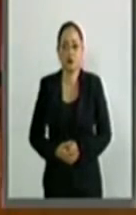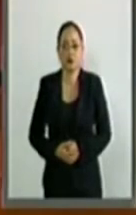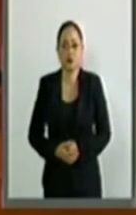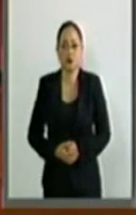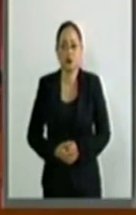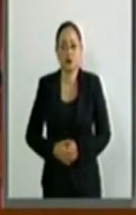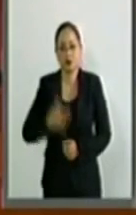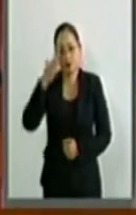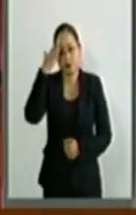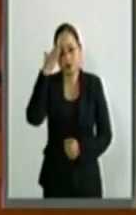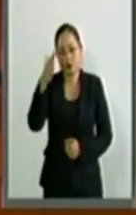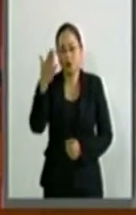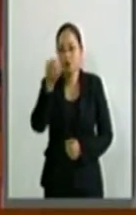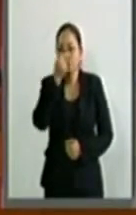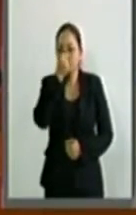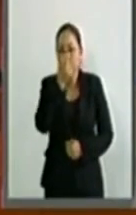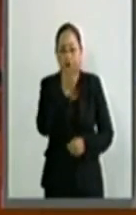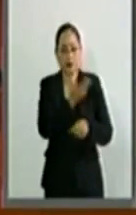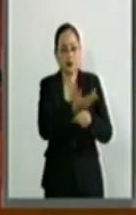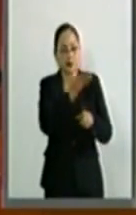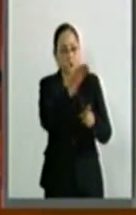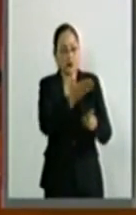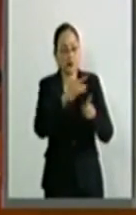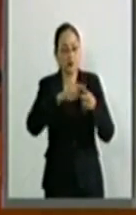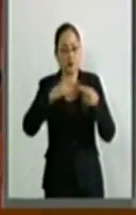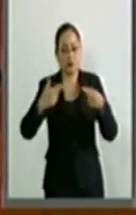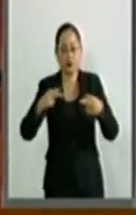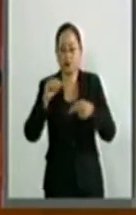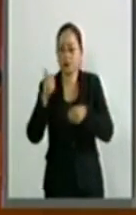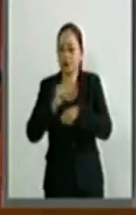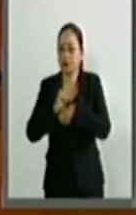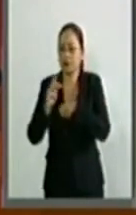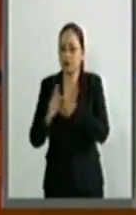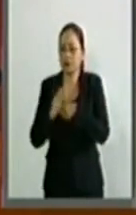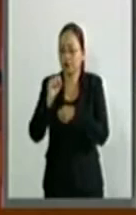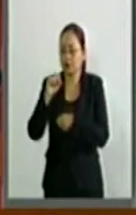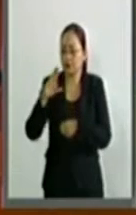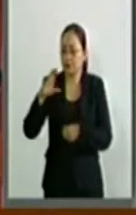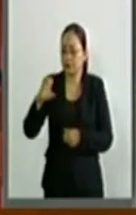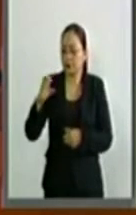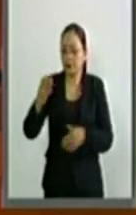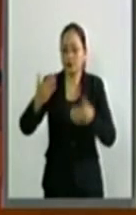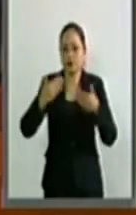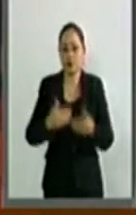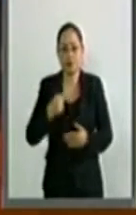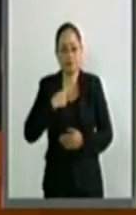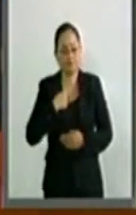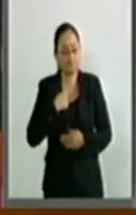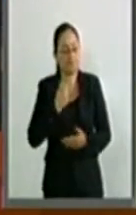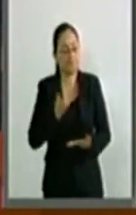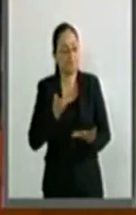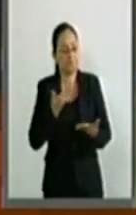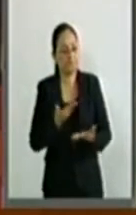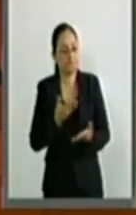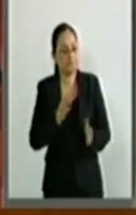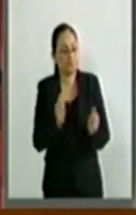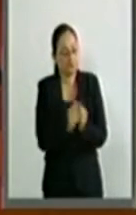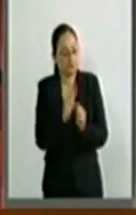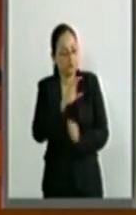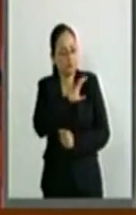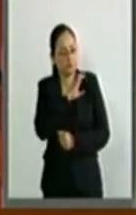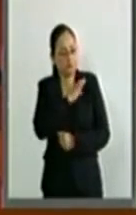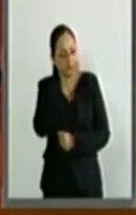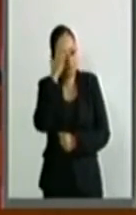Señora Secretaria de Relaciones Exteriores, les saludo con afecto